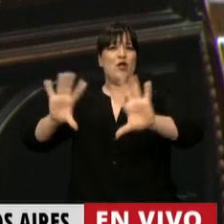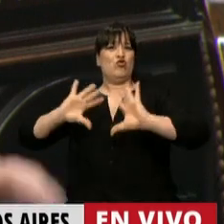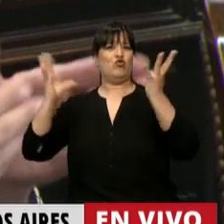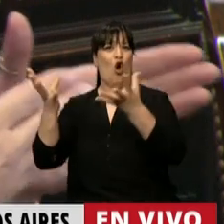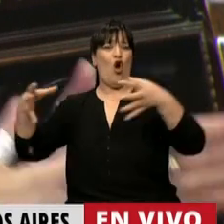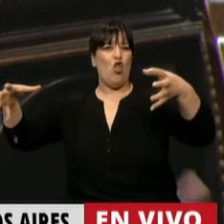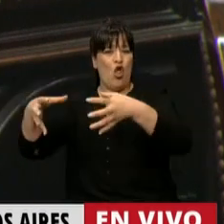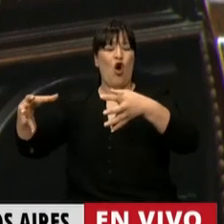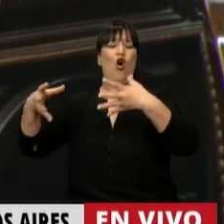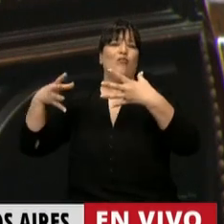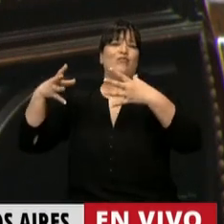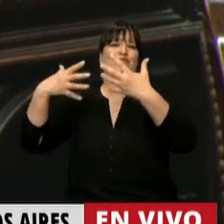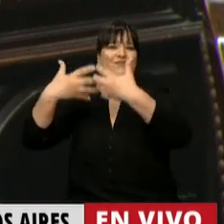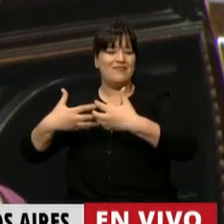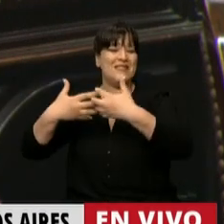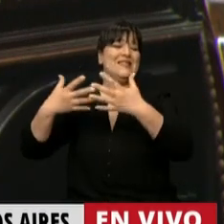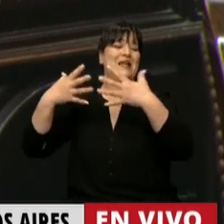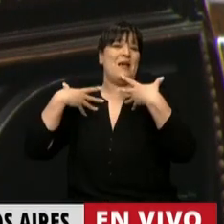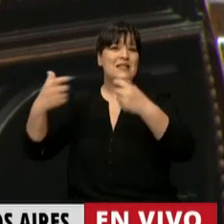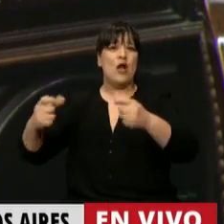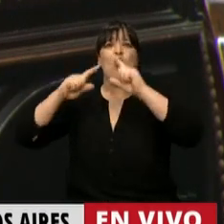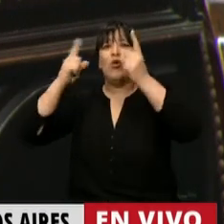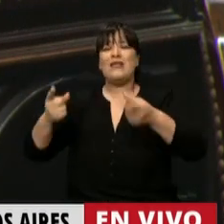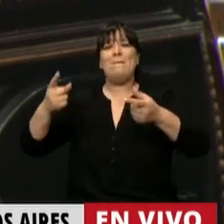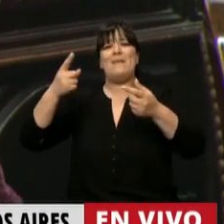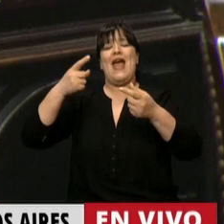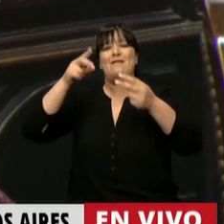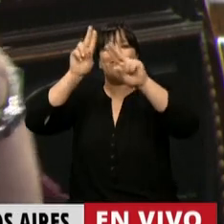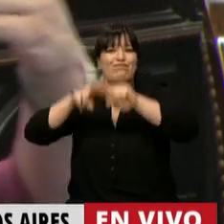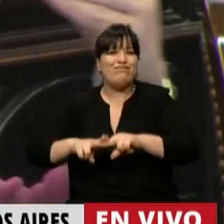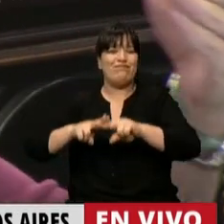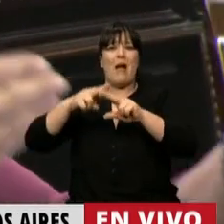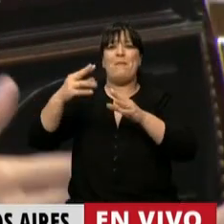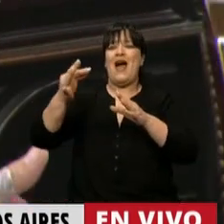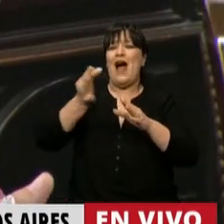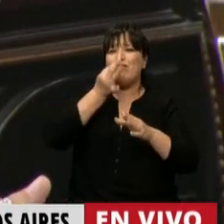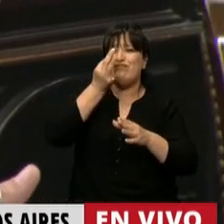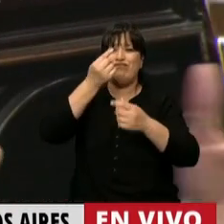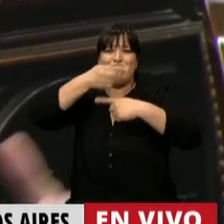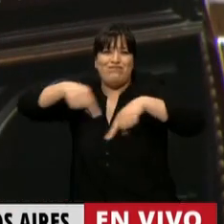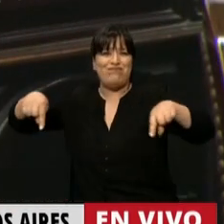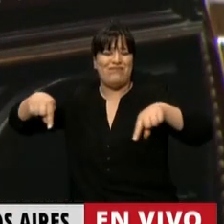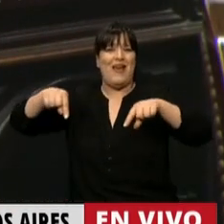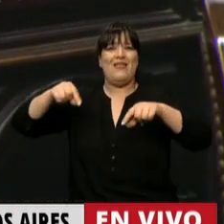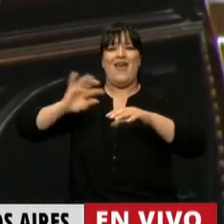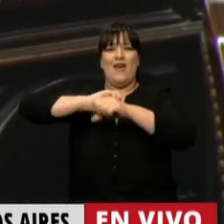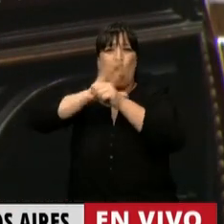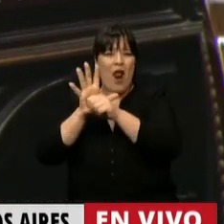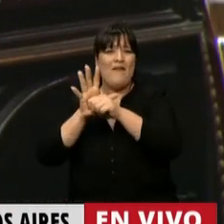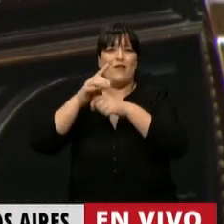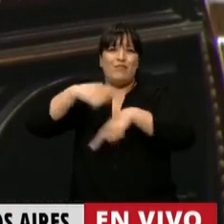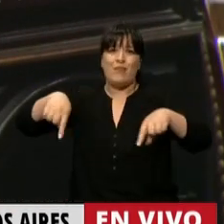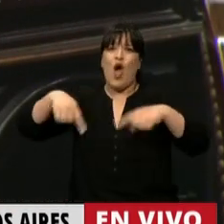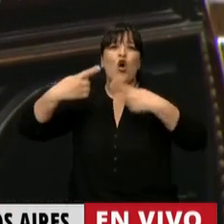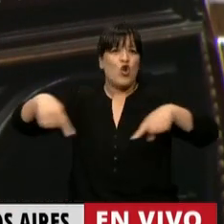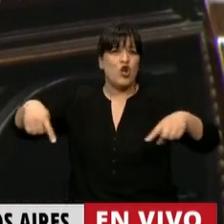salud, proveer de todos los testeos que hacen falta, de todos los equipos de protección personal, volcar todos los recursos realmente que